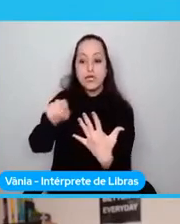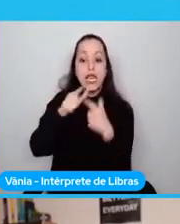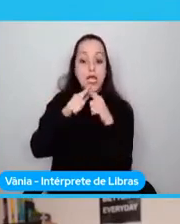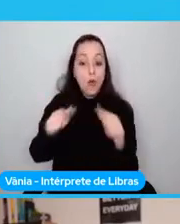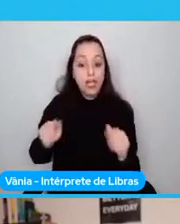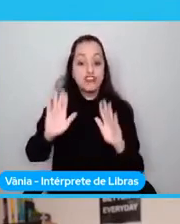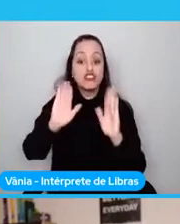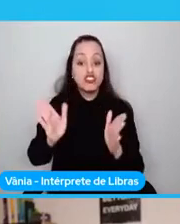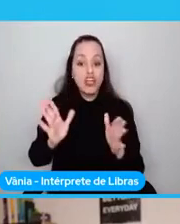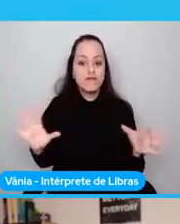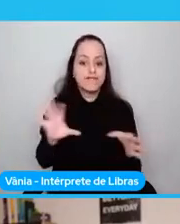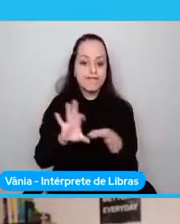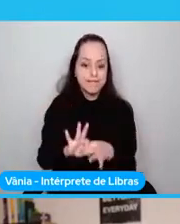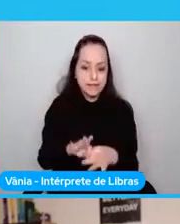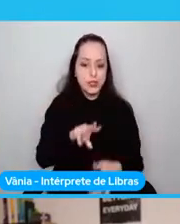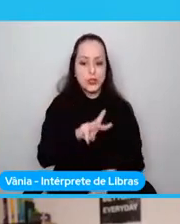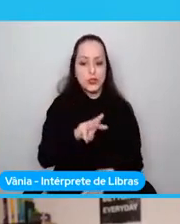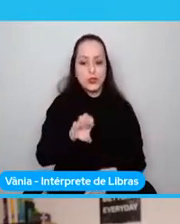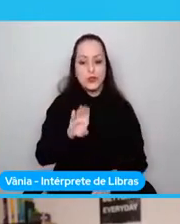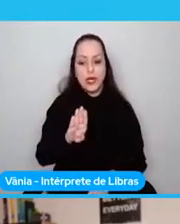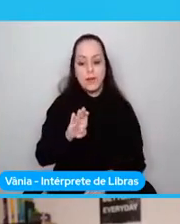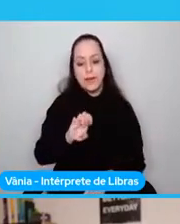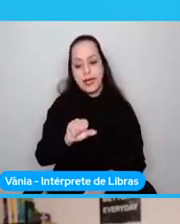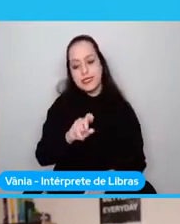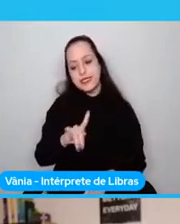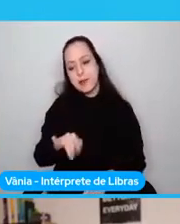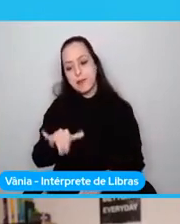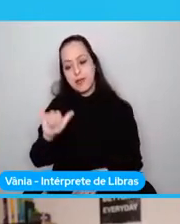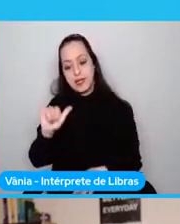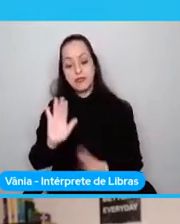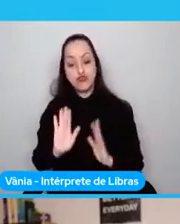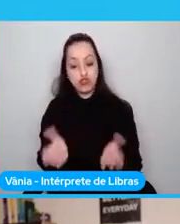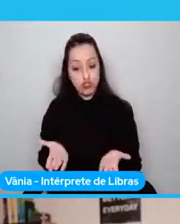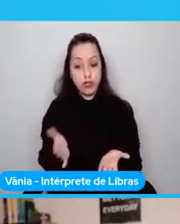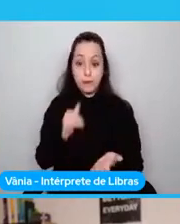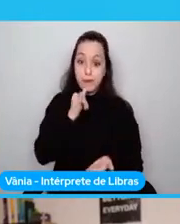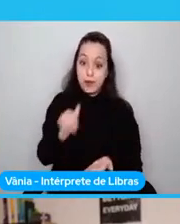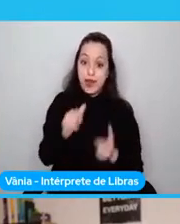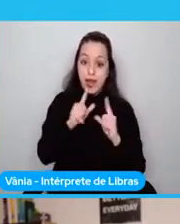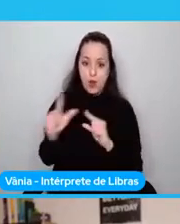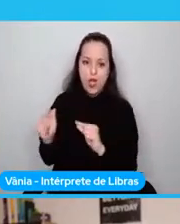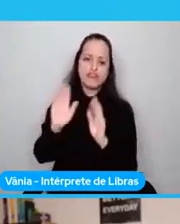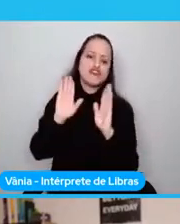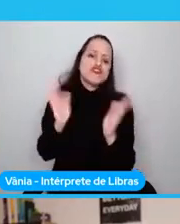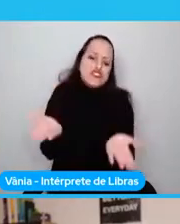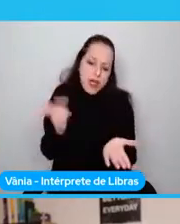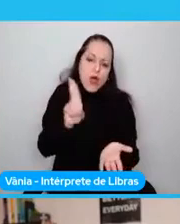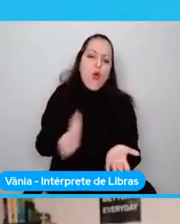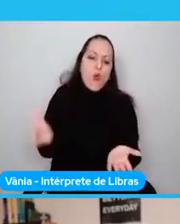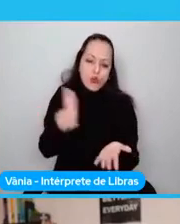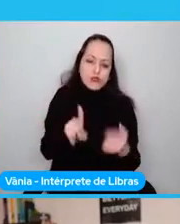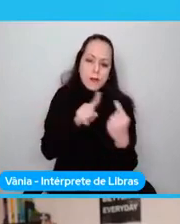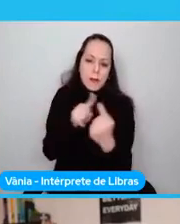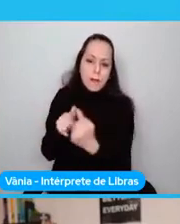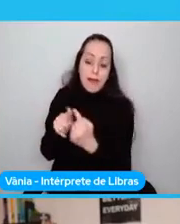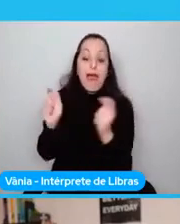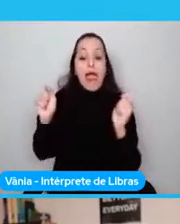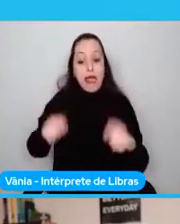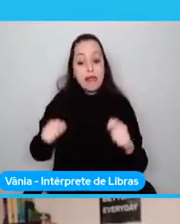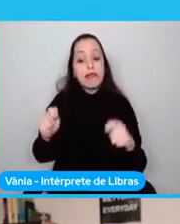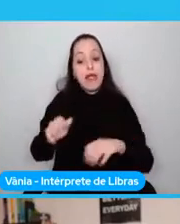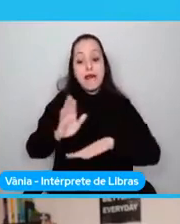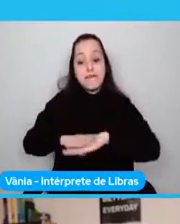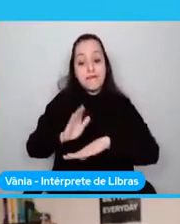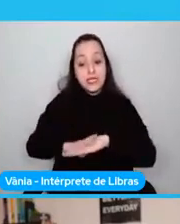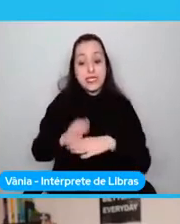aplicación que ya esté escrita sobre uno de estos lenguajes que ya soportan WebAssembly, y podemos hacer